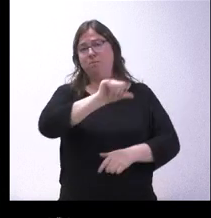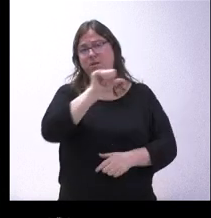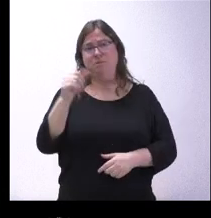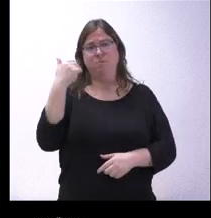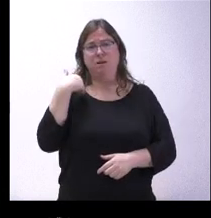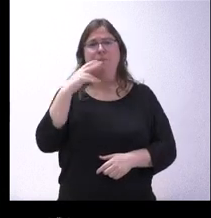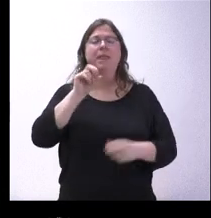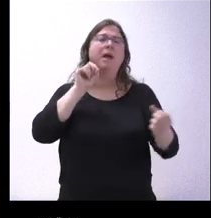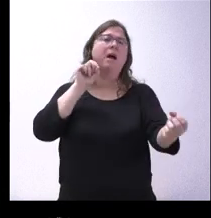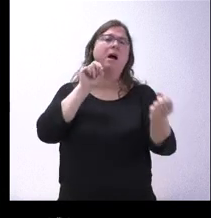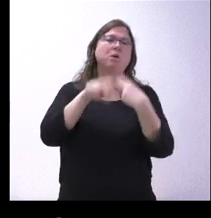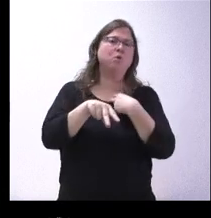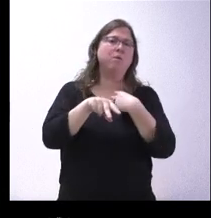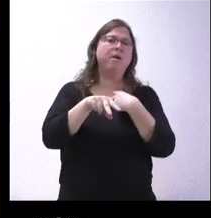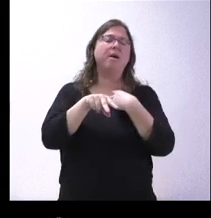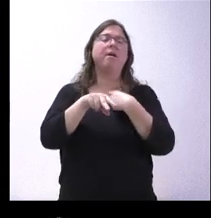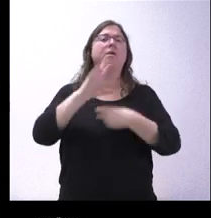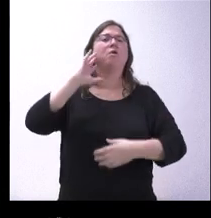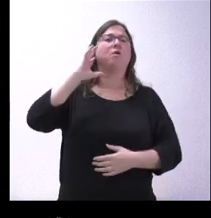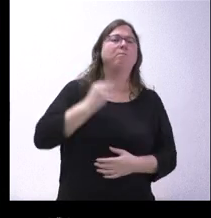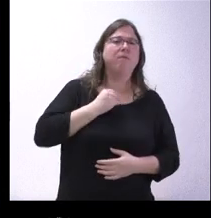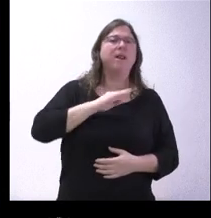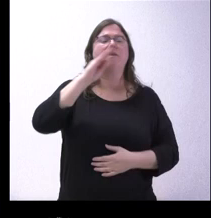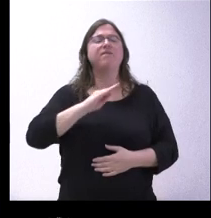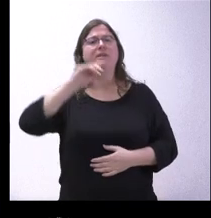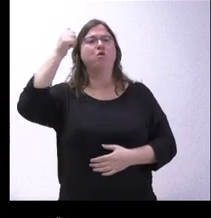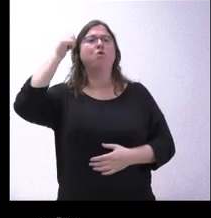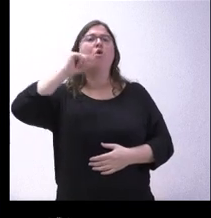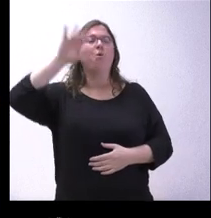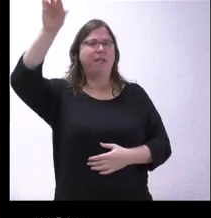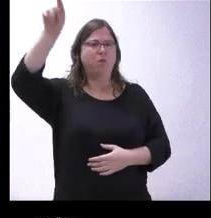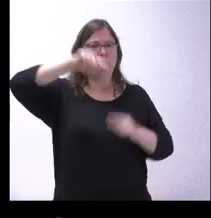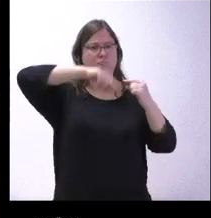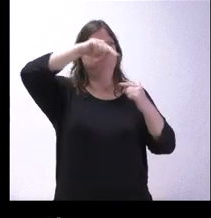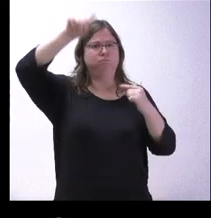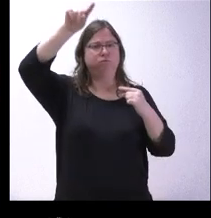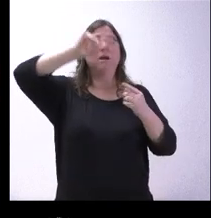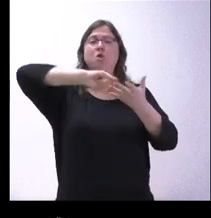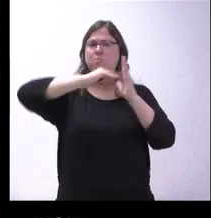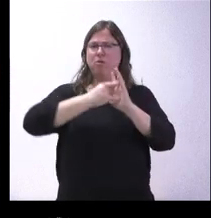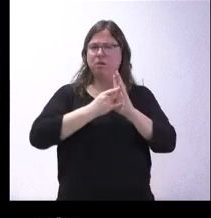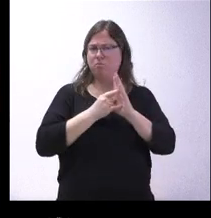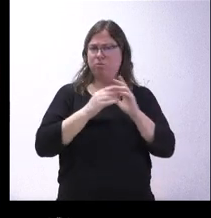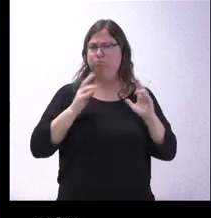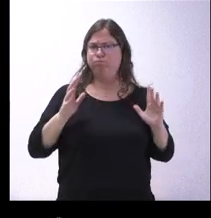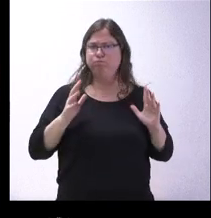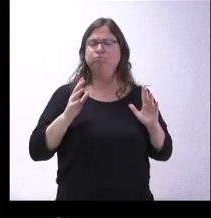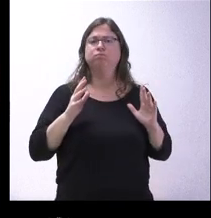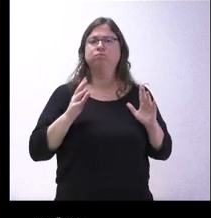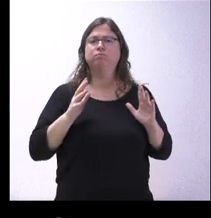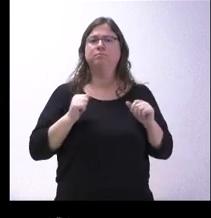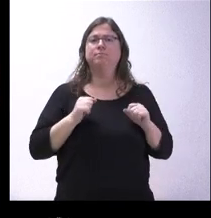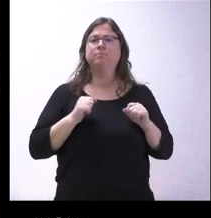la autovía Ponferrada, Odier, Palestina, Oviedo, al margen de ese gran proyecto que, bueno, pues